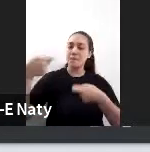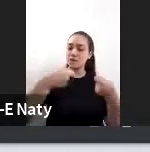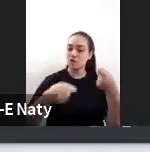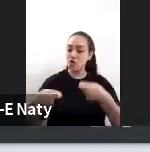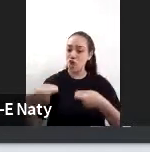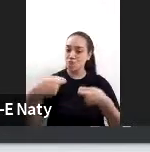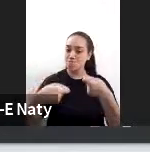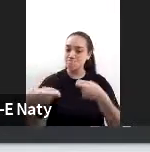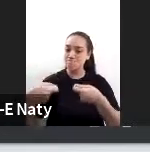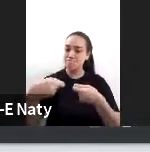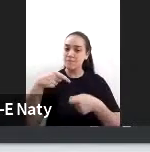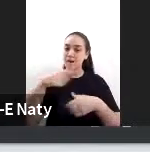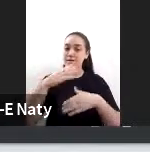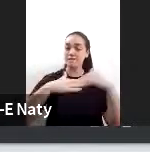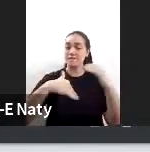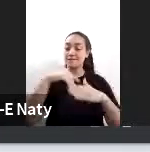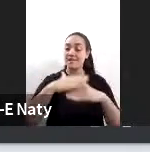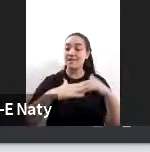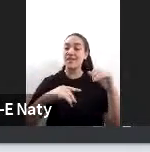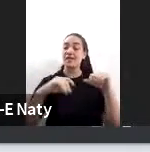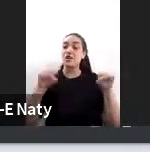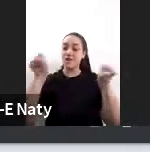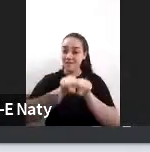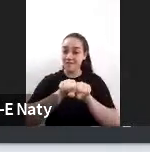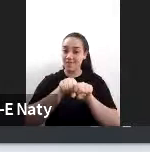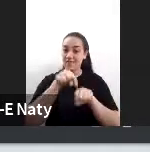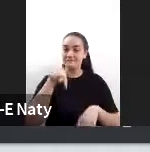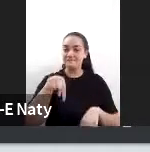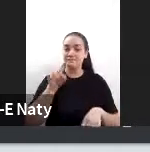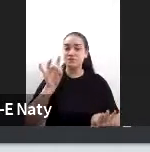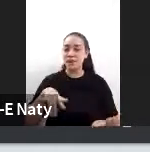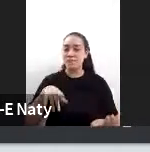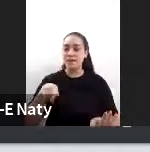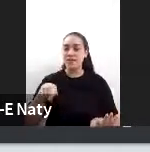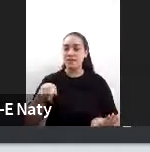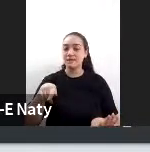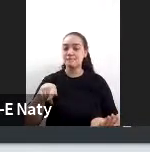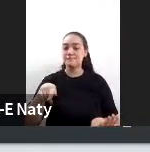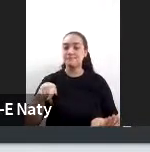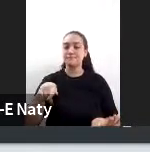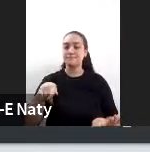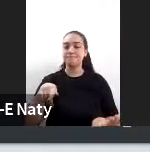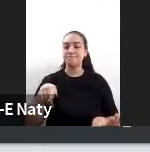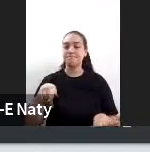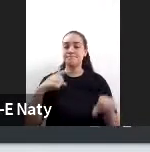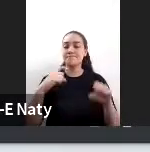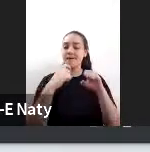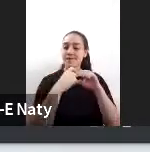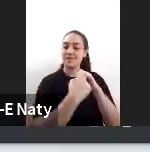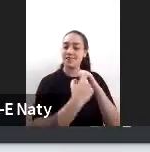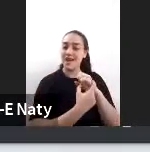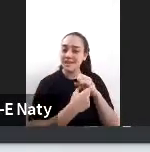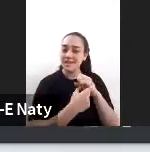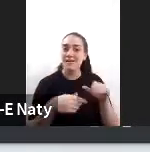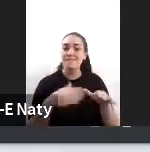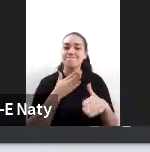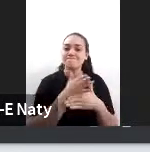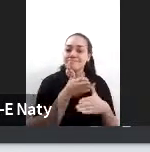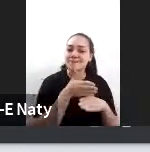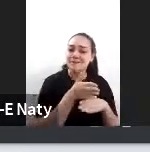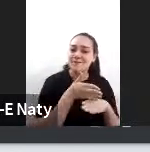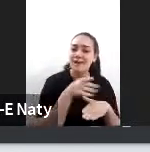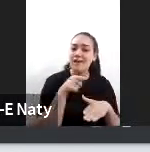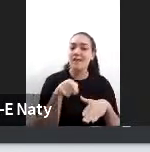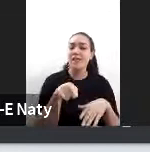infraestructura de conectividad y ahora no solamente estoy hablando de acceso a internet sino que estoy hablando de acceso a transmisión de